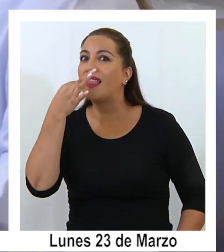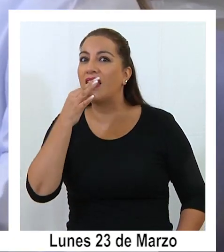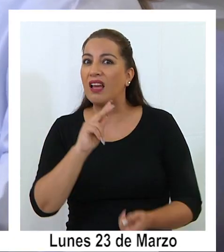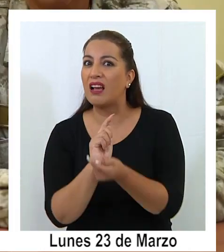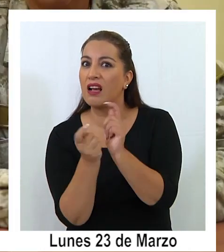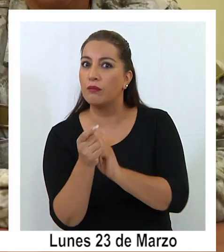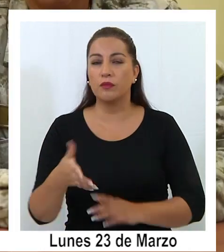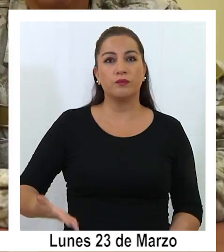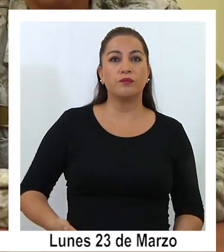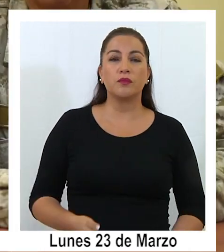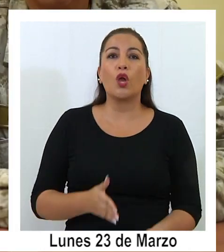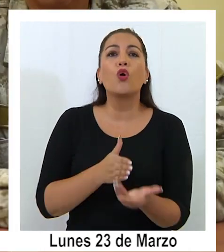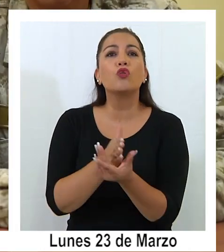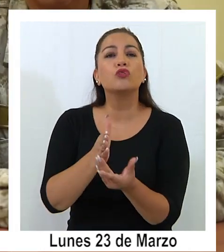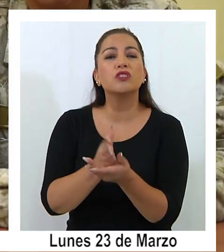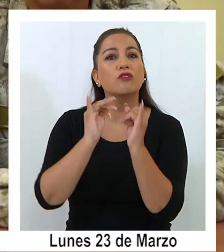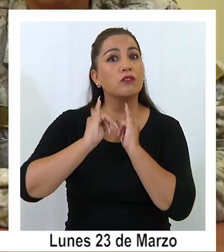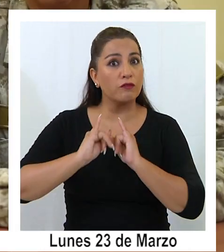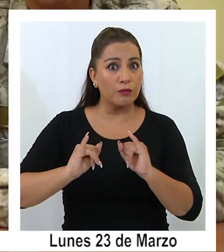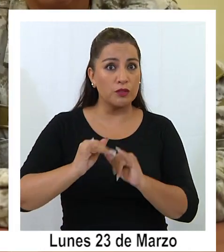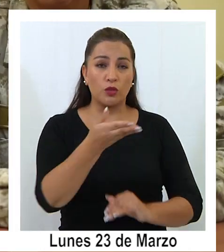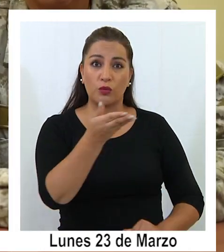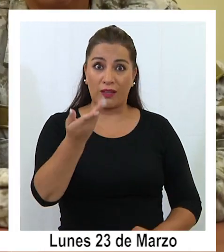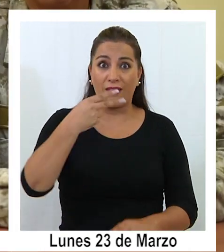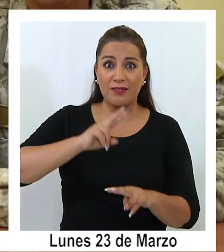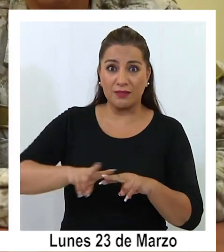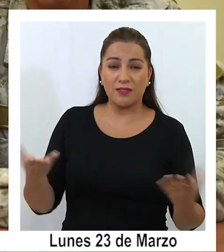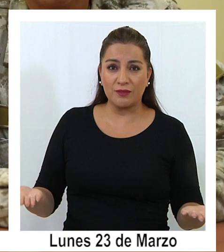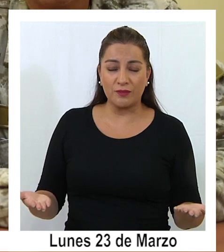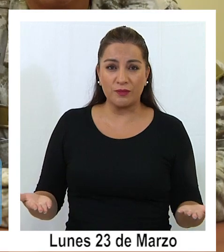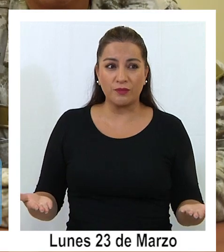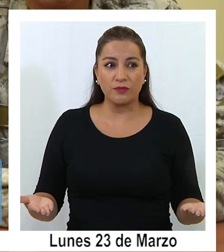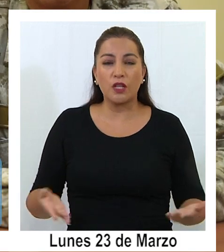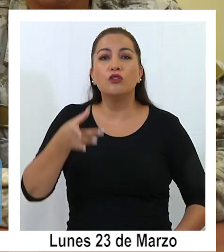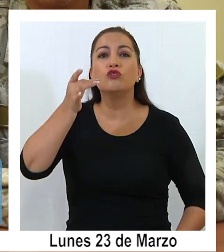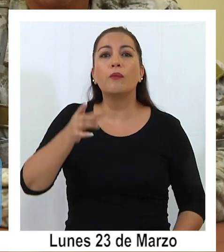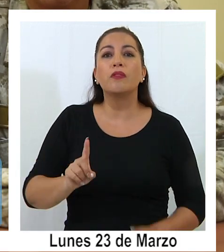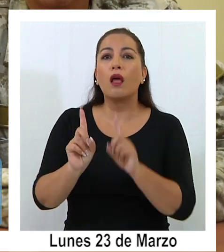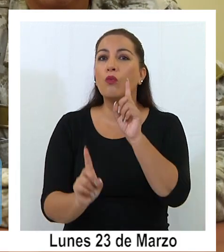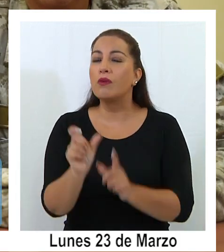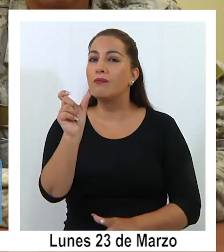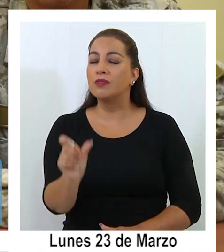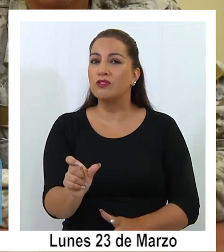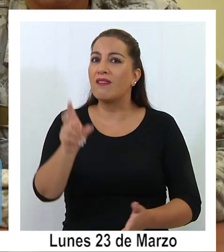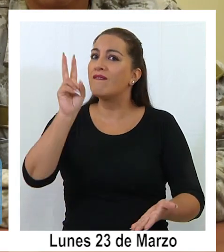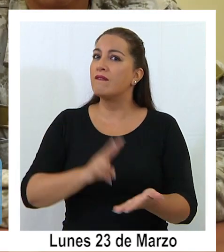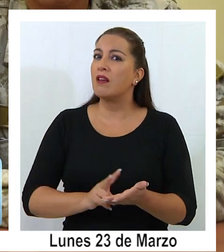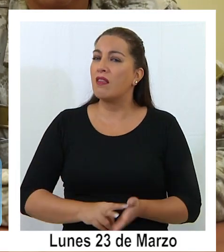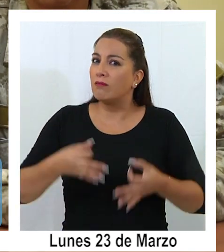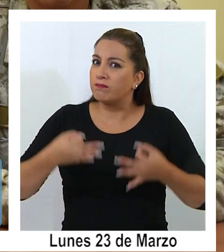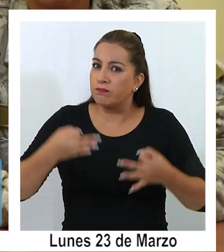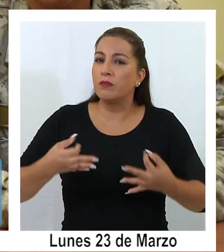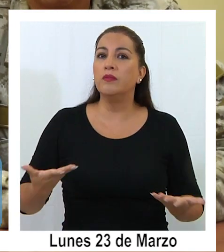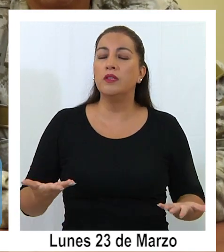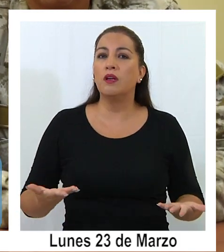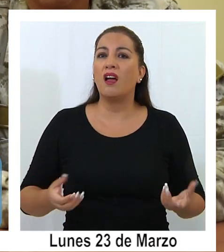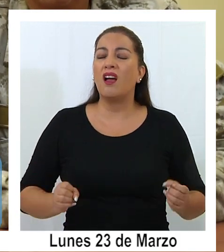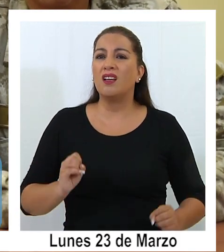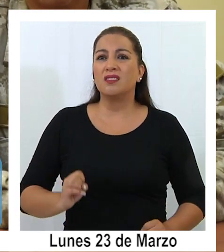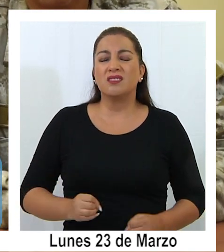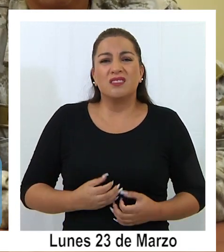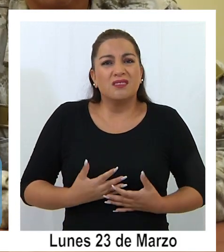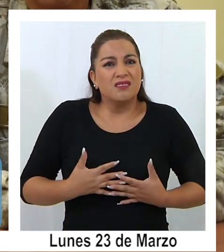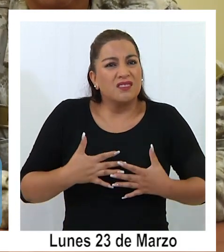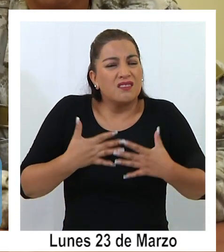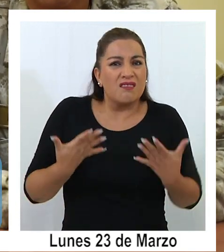También la recomendación que se está haciendo es que solo aquellas personas que realmente estén con algún